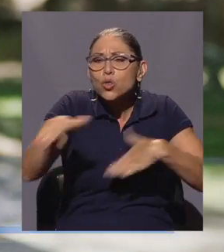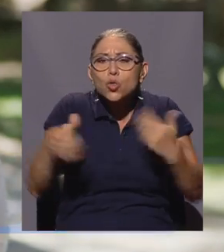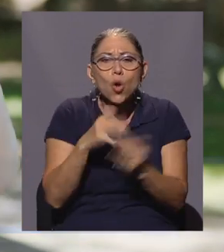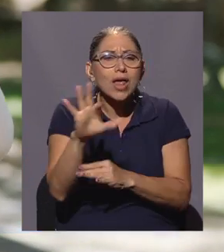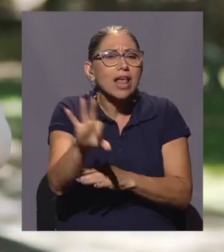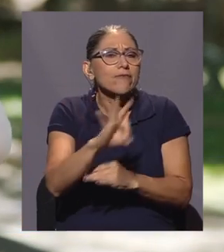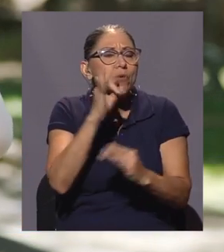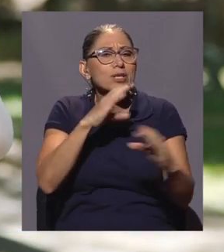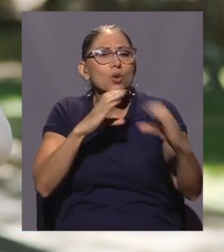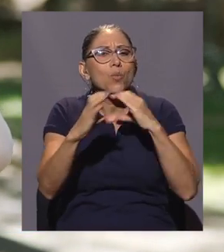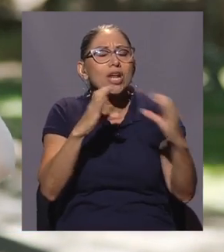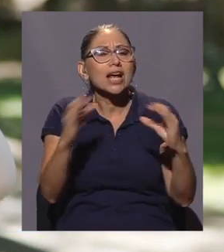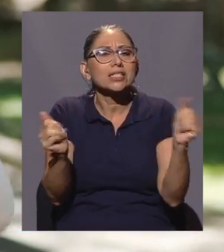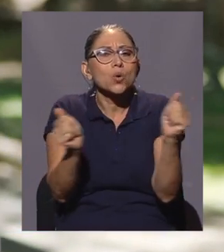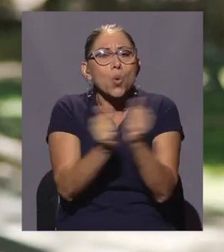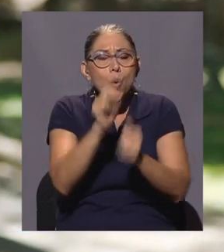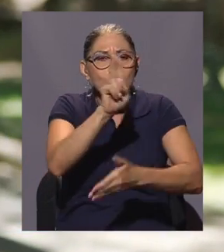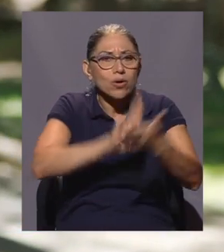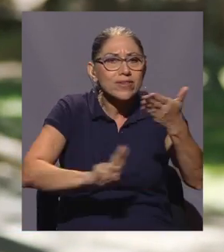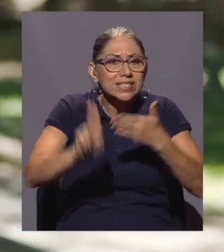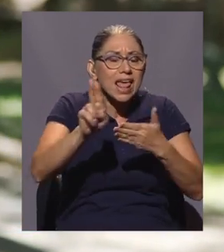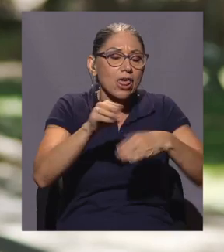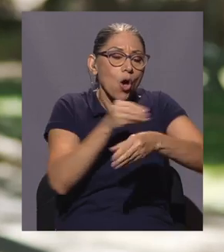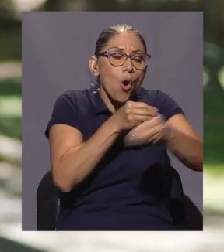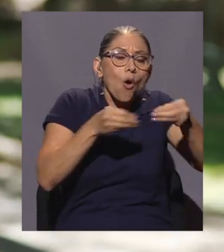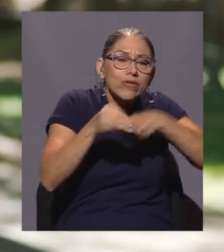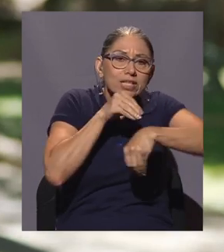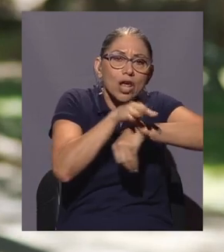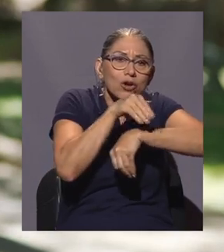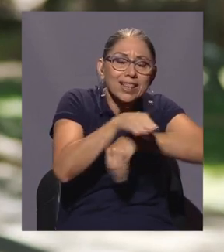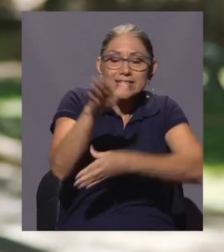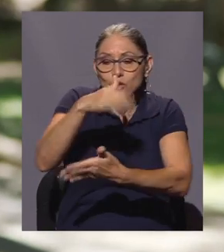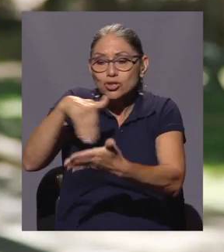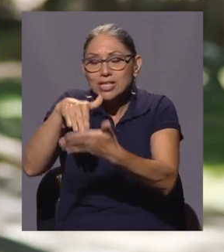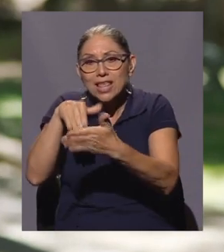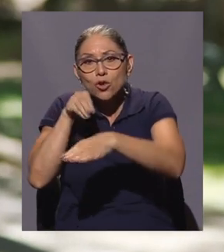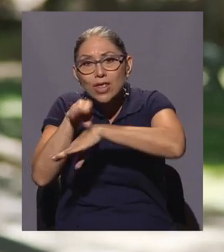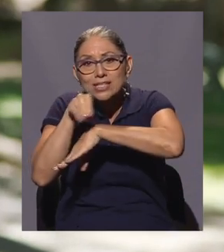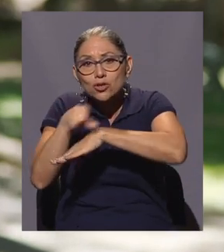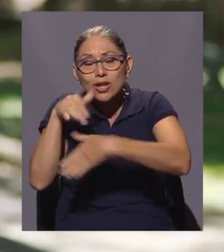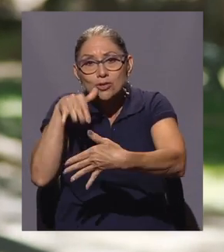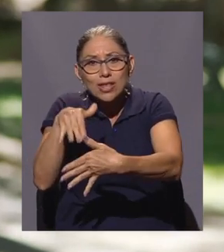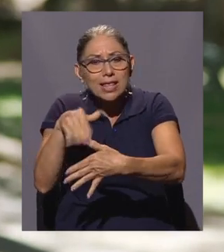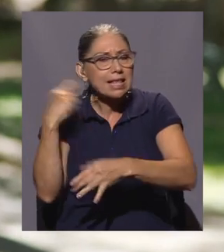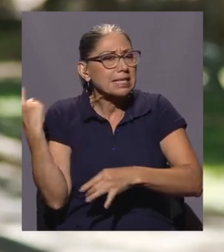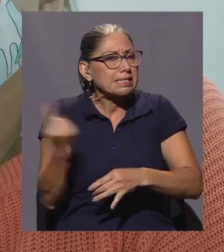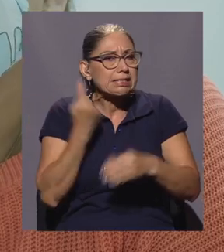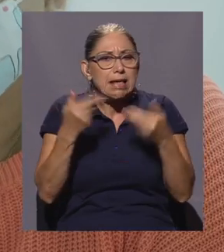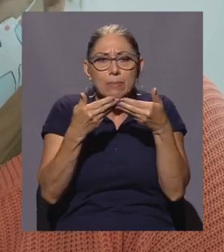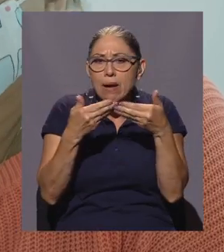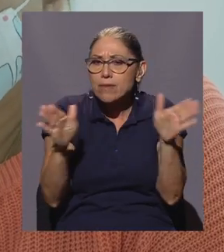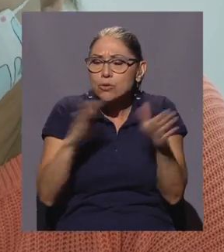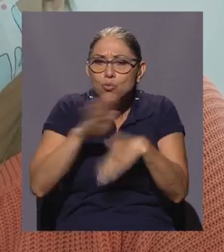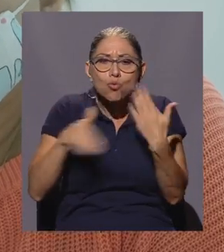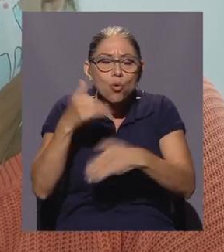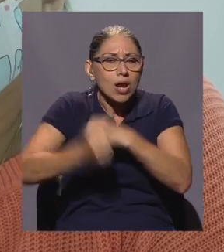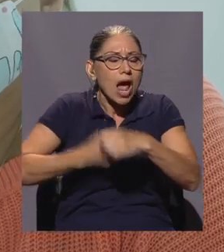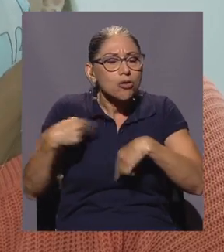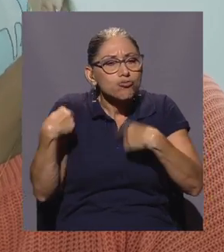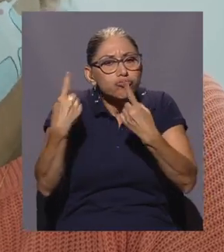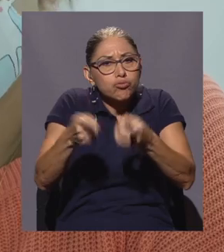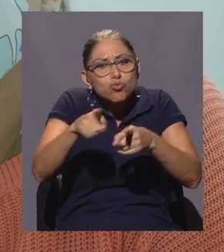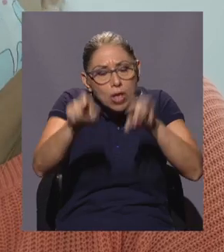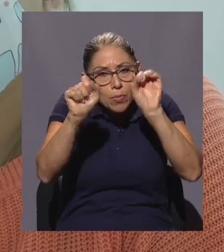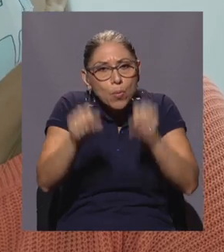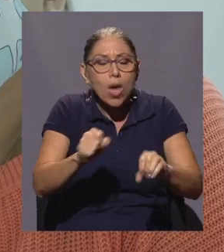universidad, de la oficina de orientación, de los centros de asesoría estudiantil siguen habilitados siempre el resto del año para que puedan hacer todas